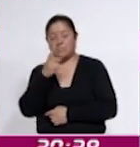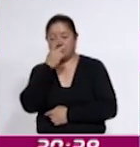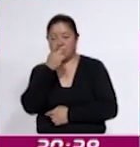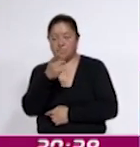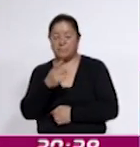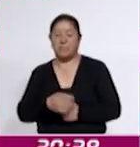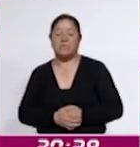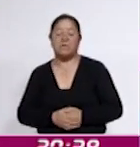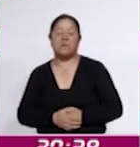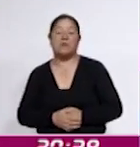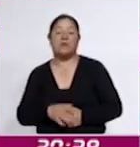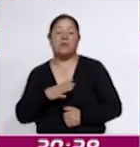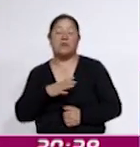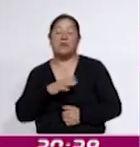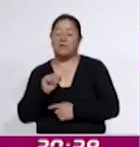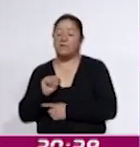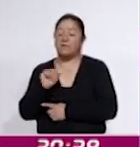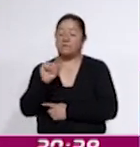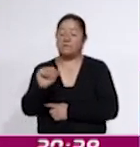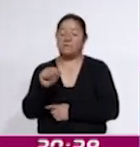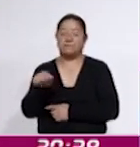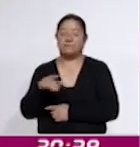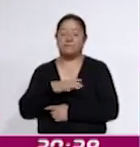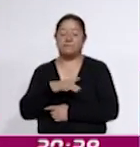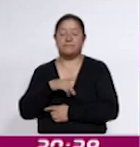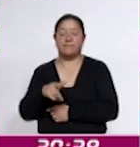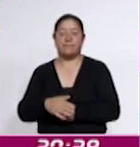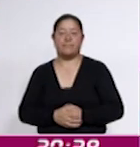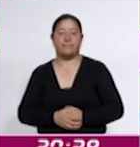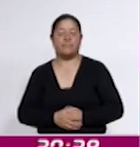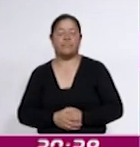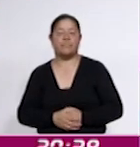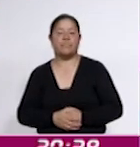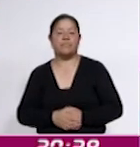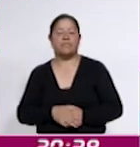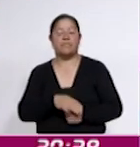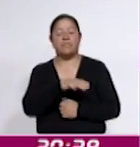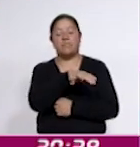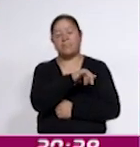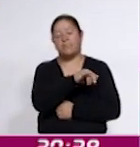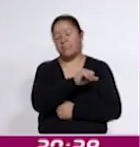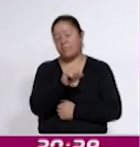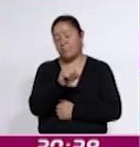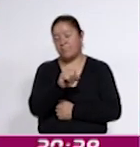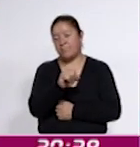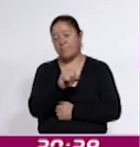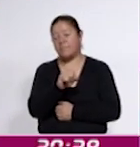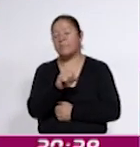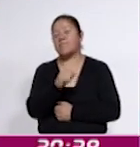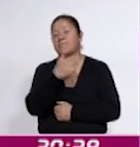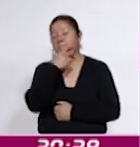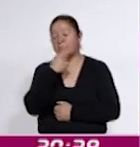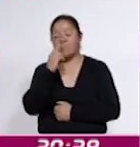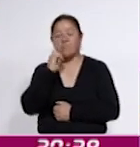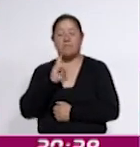se llevará a cabo este sábado el prestigioso clásico Miss y Mr. Tlaxcala. Habrá categorías, cinco categorías,